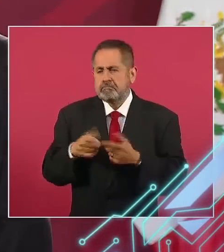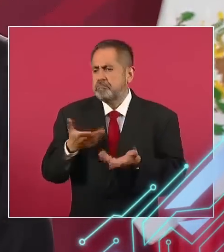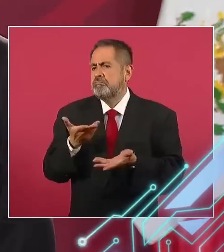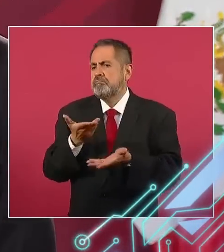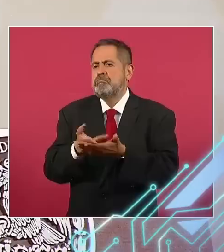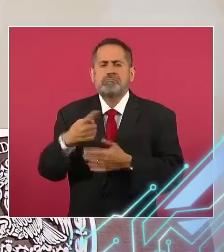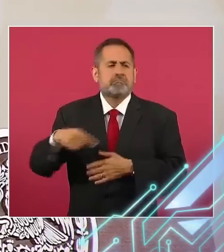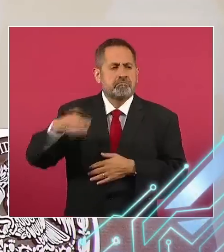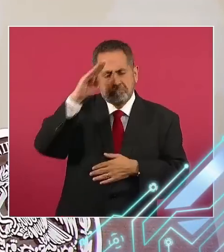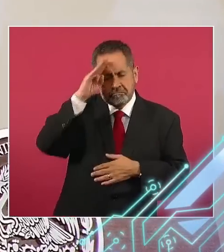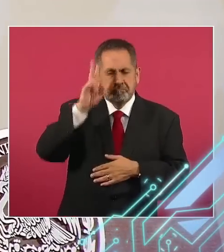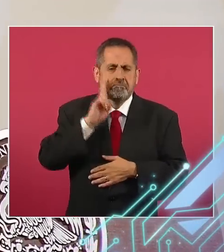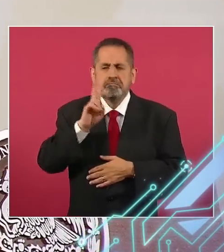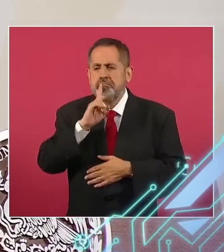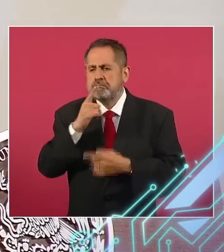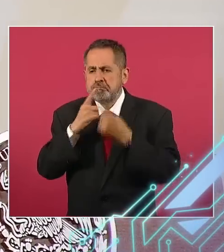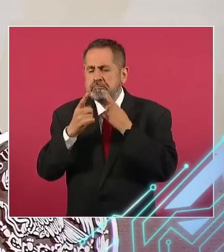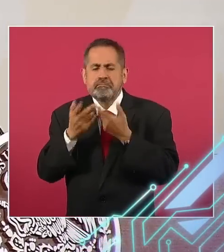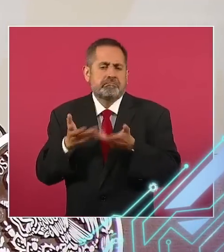consideración eso.